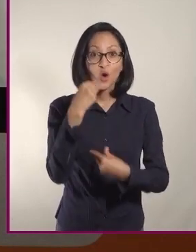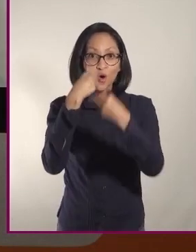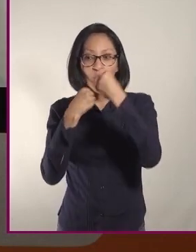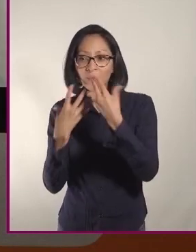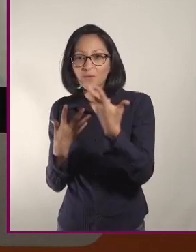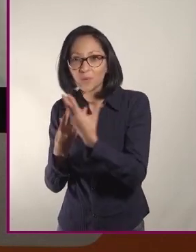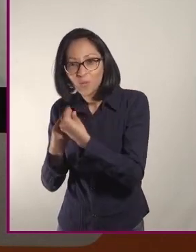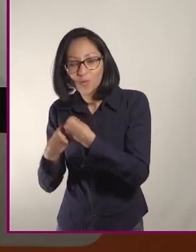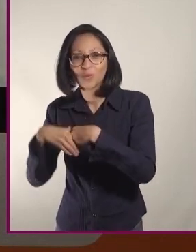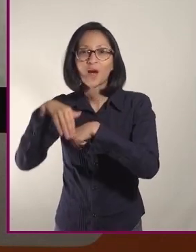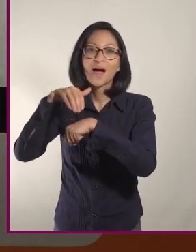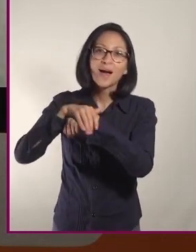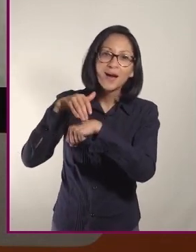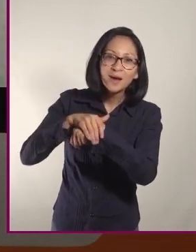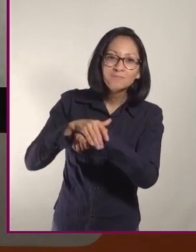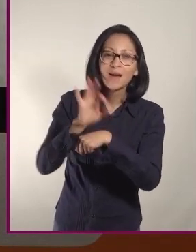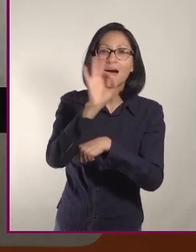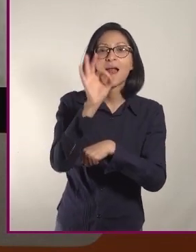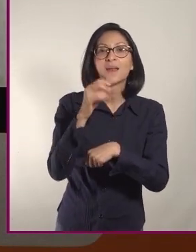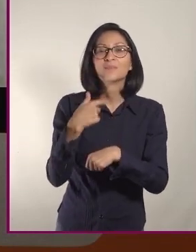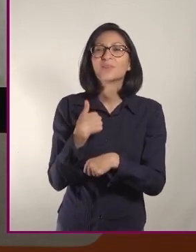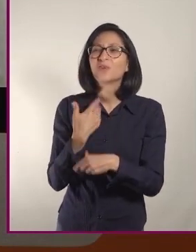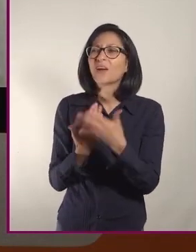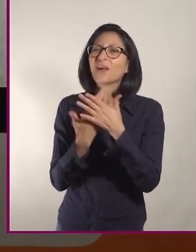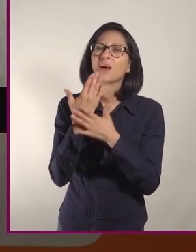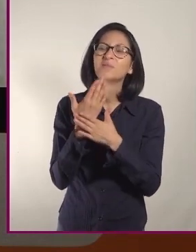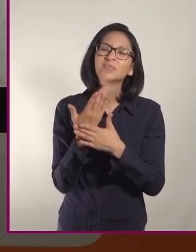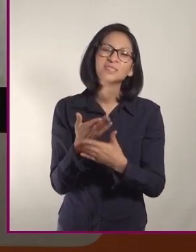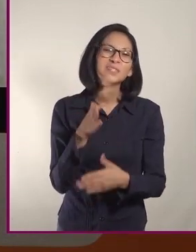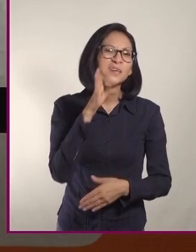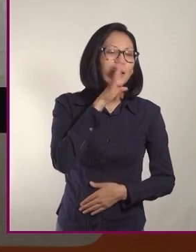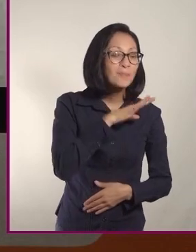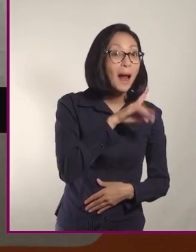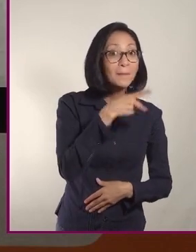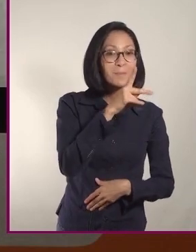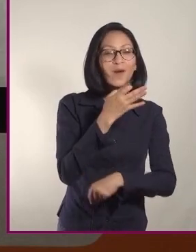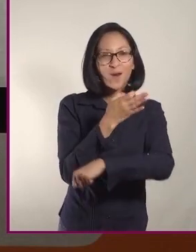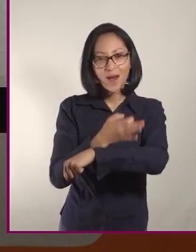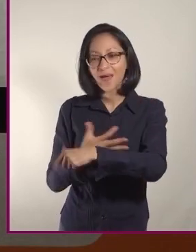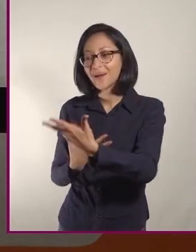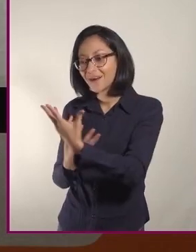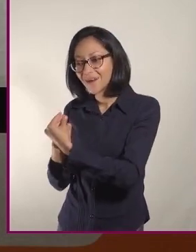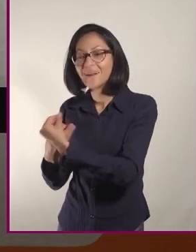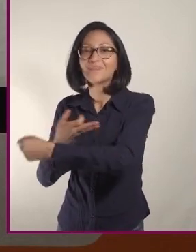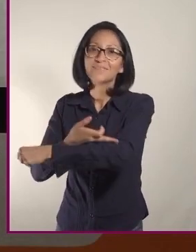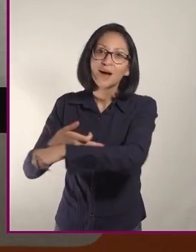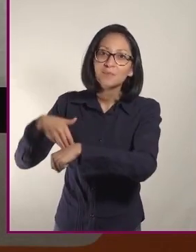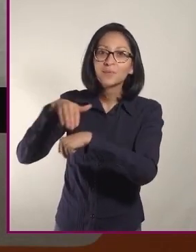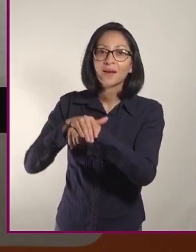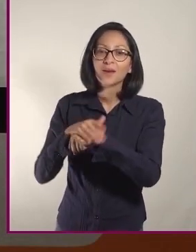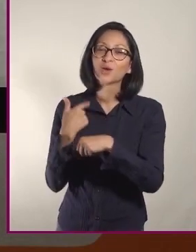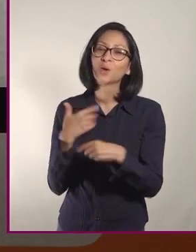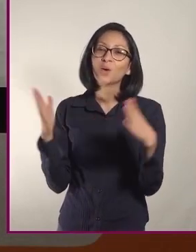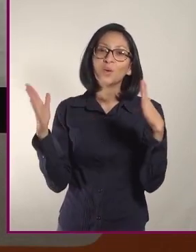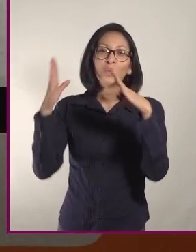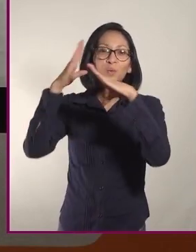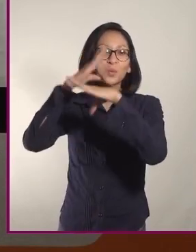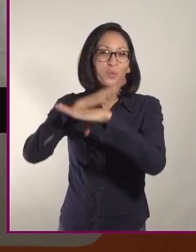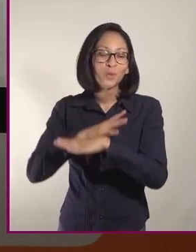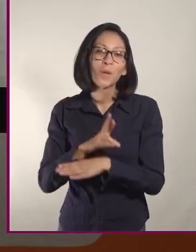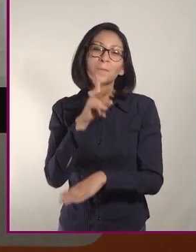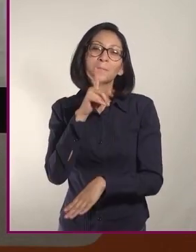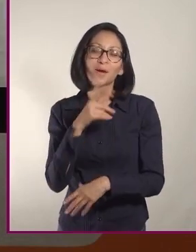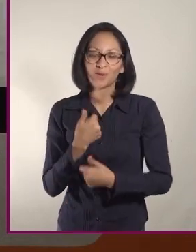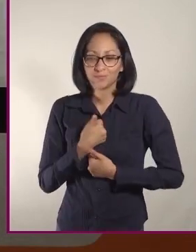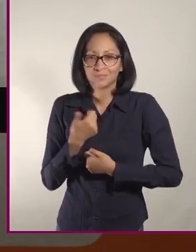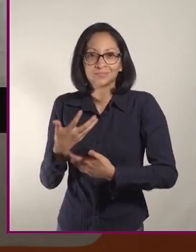amigos y tuvimos, por ejemplo, una mala mañana, pero ya comes con amigos o familia, pues alivias el estrés, les puedes contar